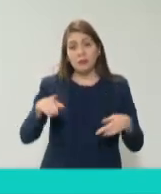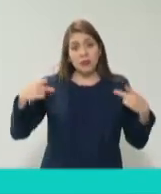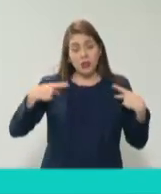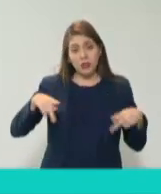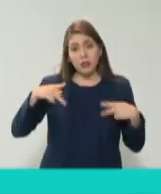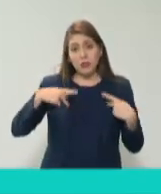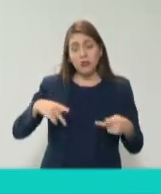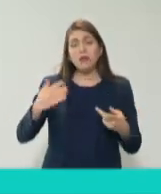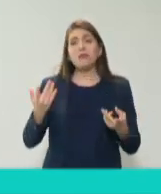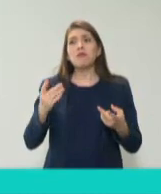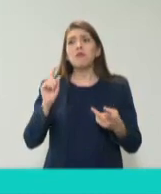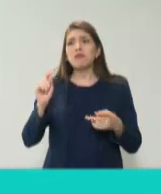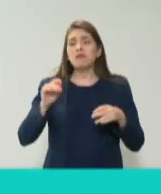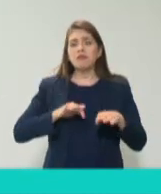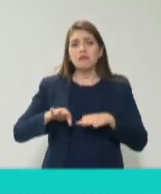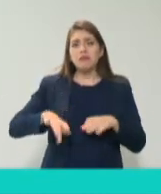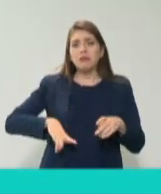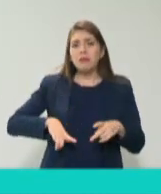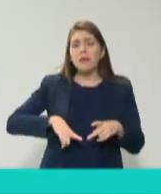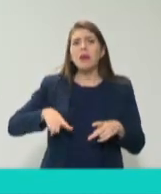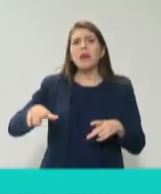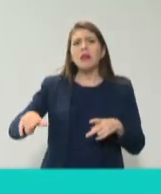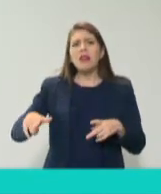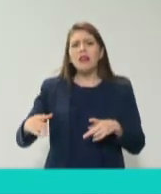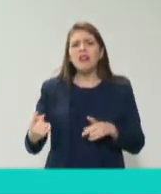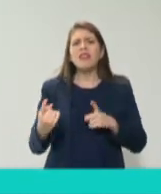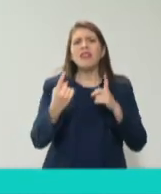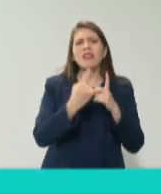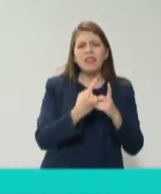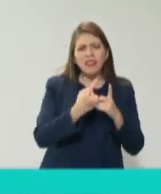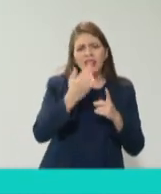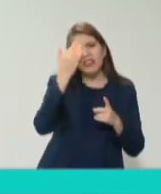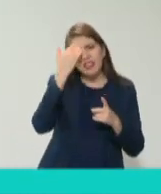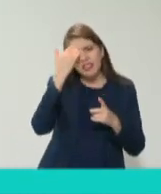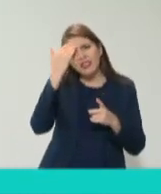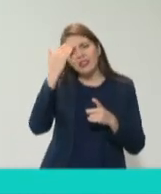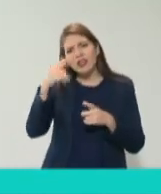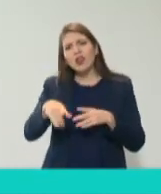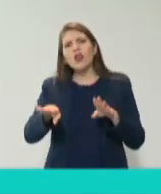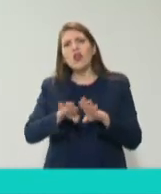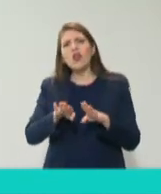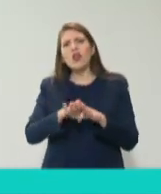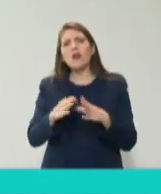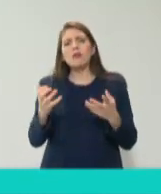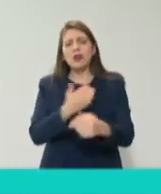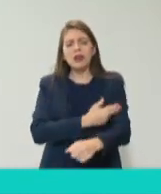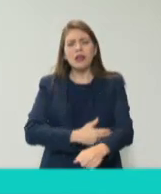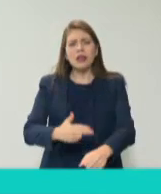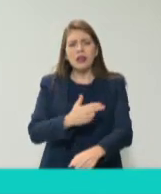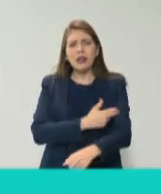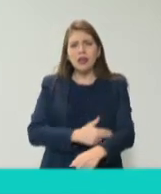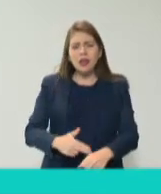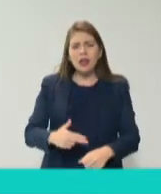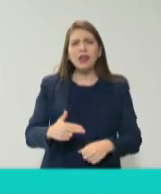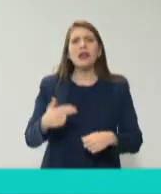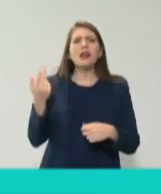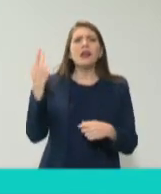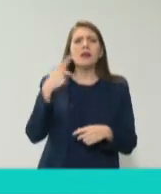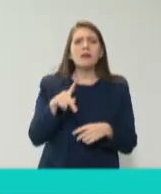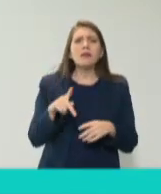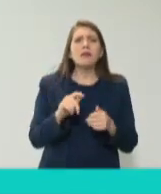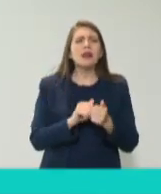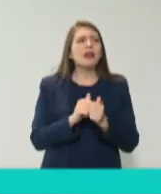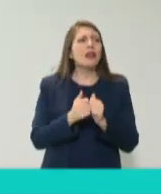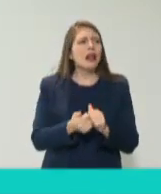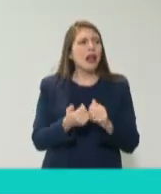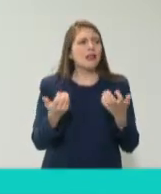funcionarios se acercan a ver y a conocer a detalle estos procesos como para incidir y generar